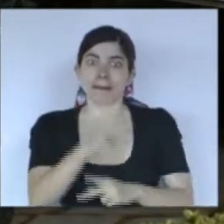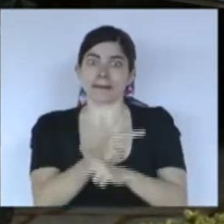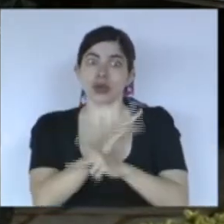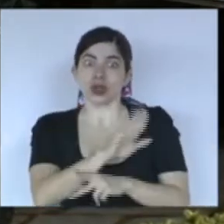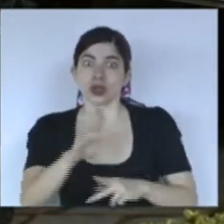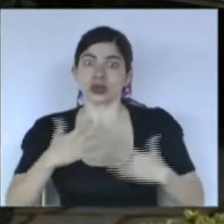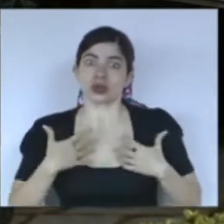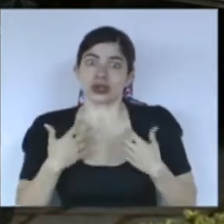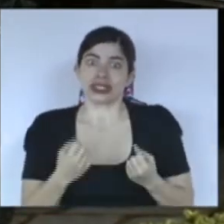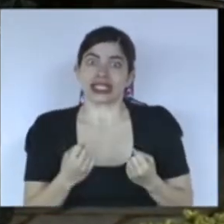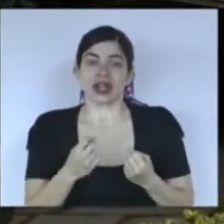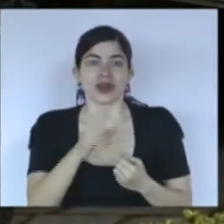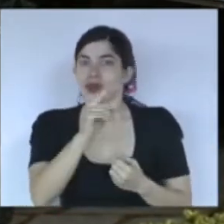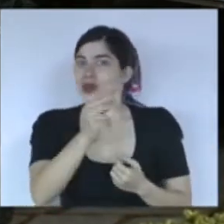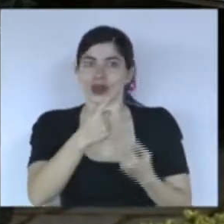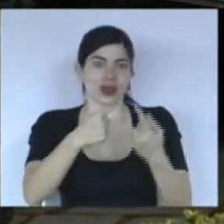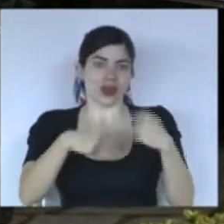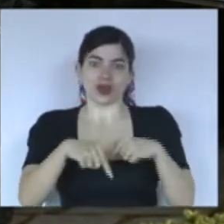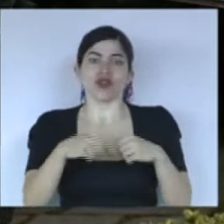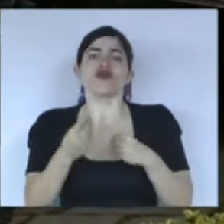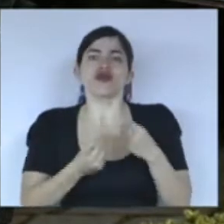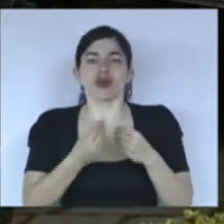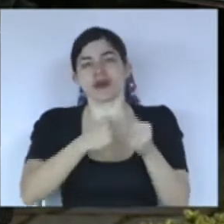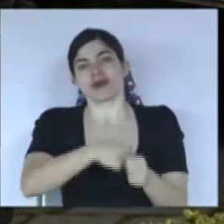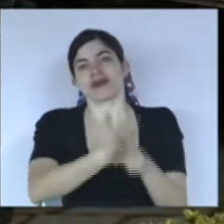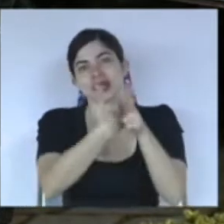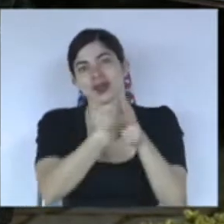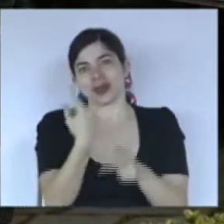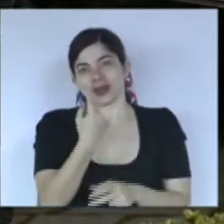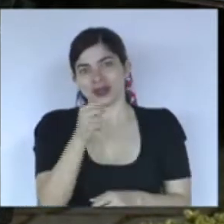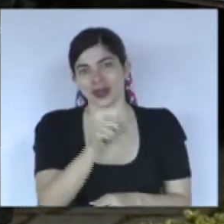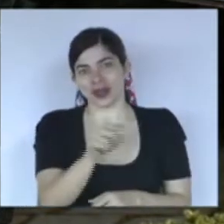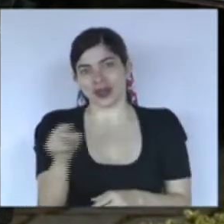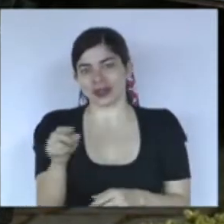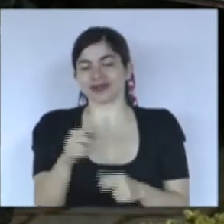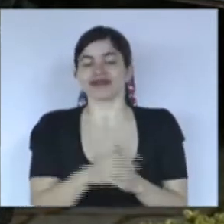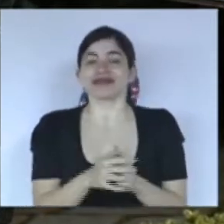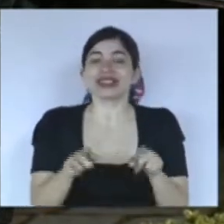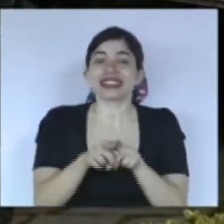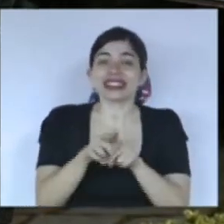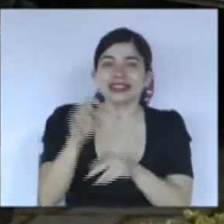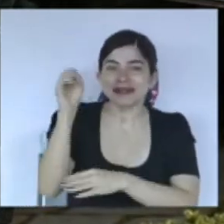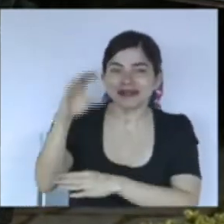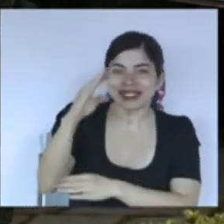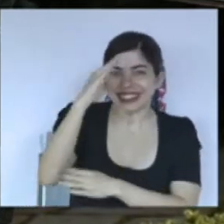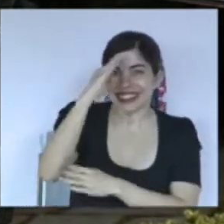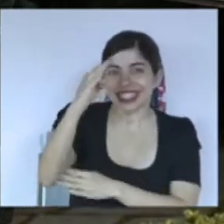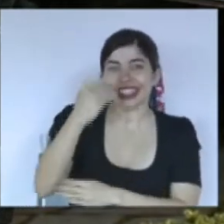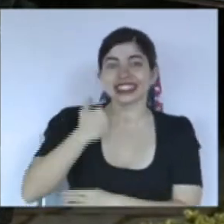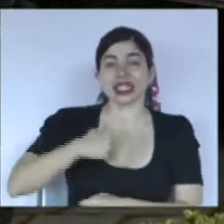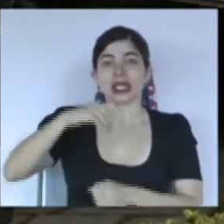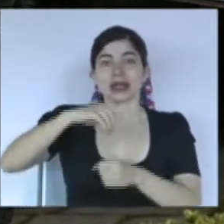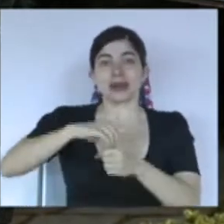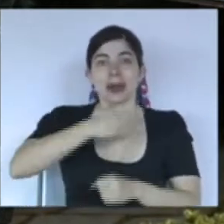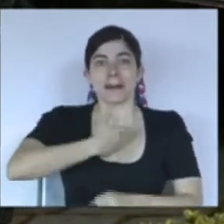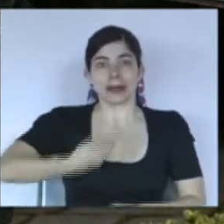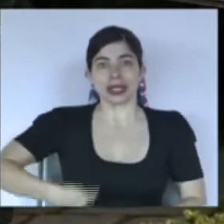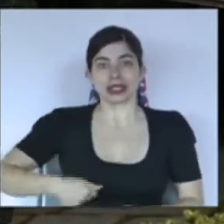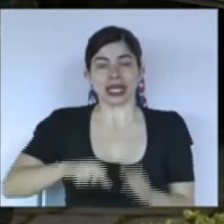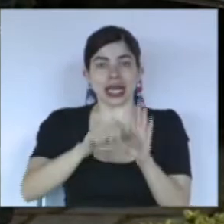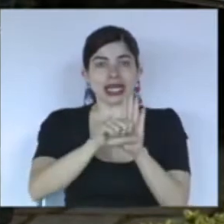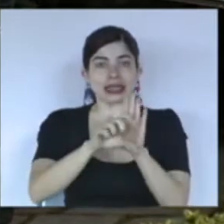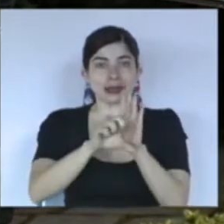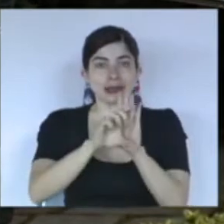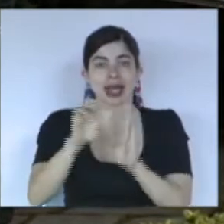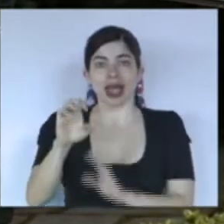nos acompañan esta mañana de forma virtual. además me permite extender un cordial saludo al señor diputado presidente de la Asamblea